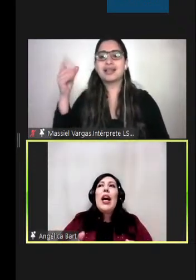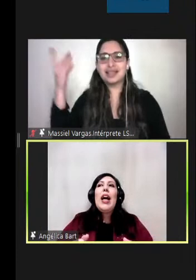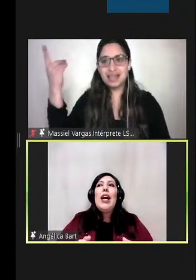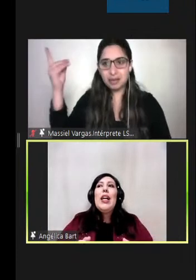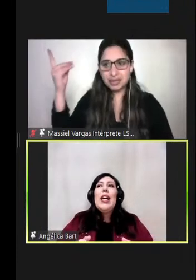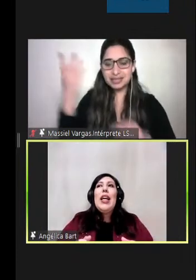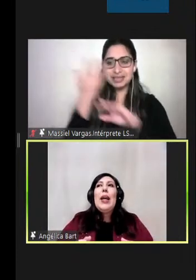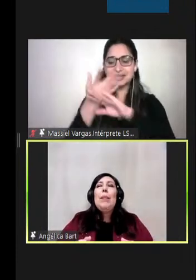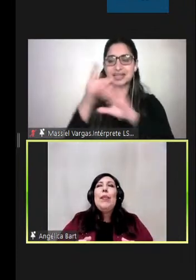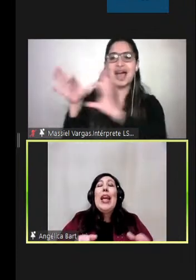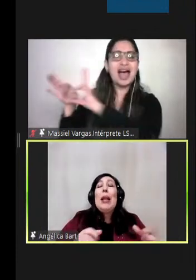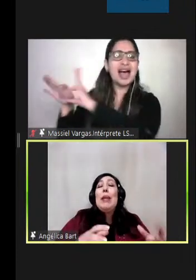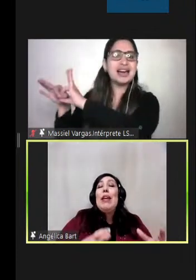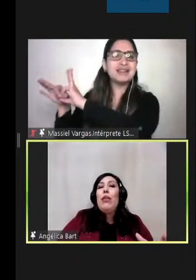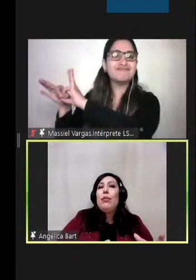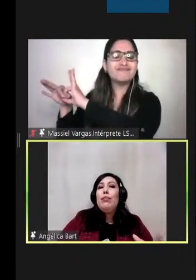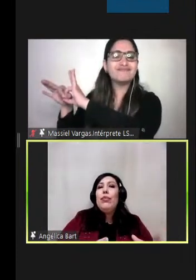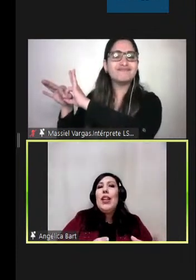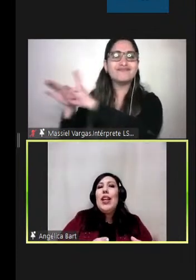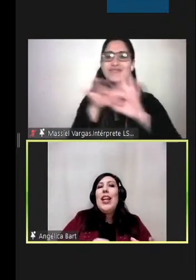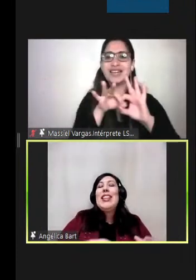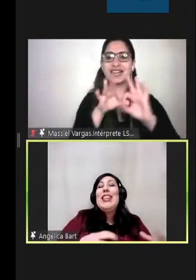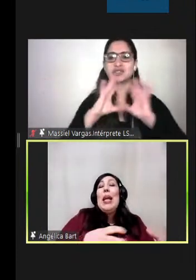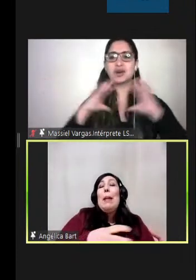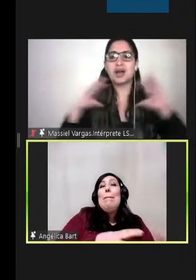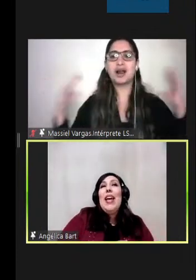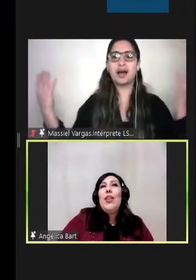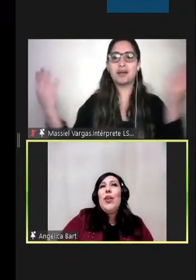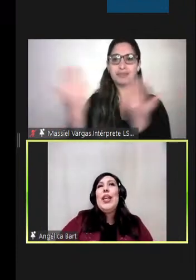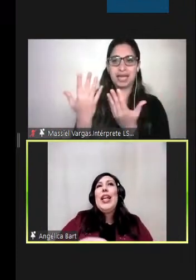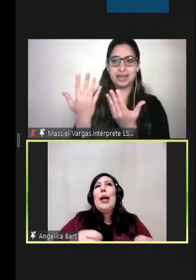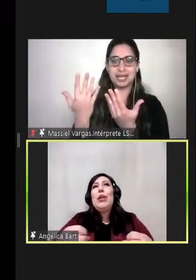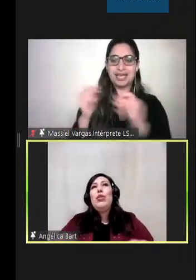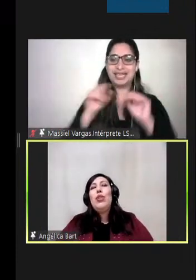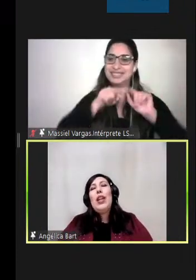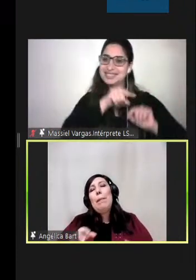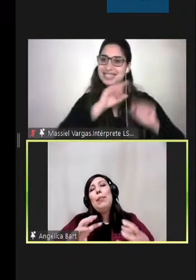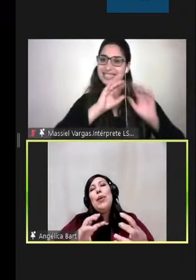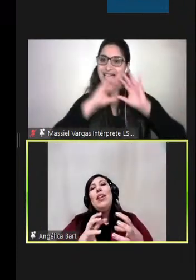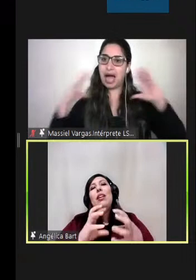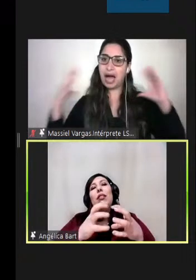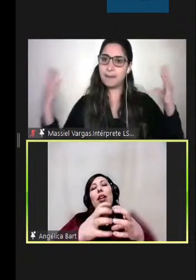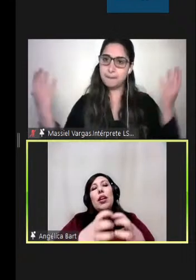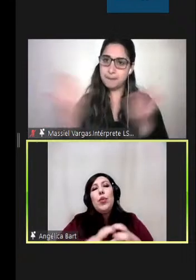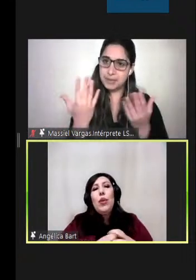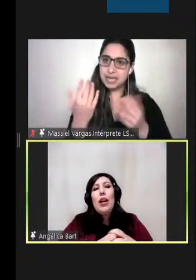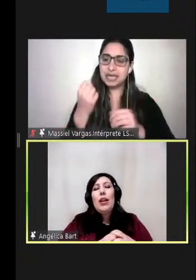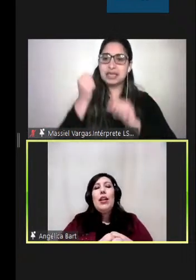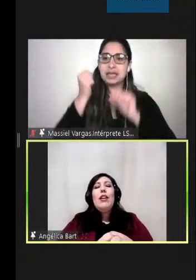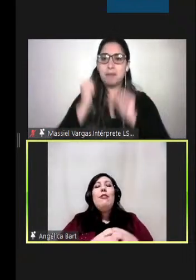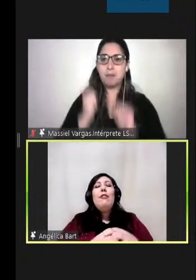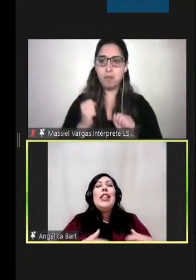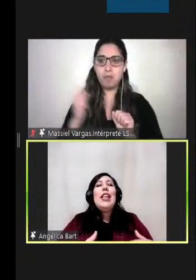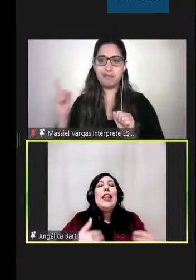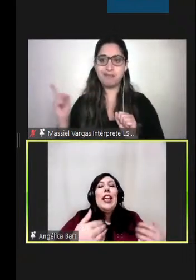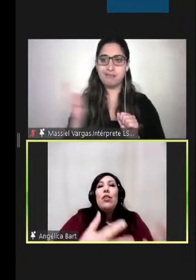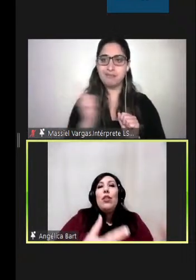a el medio si el medio y la persona pueden interactuar